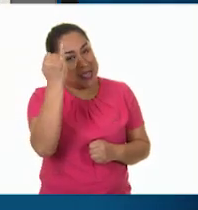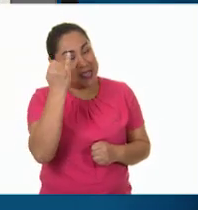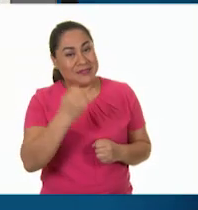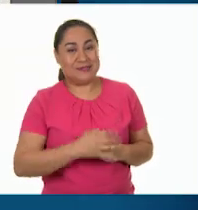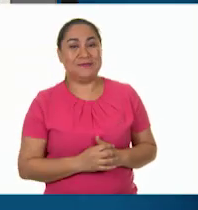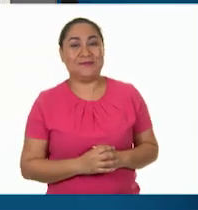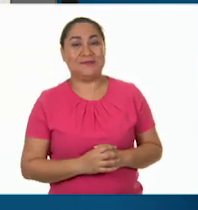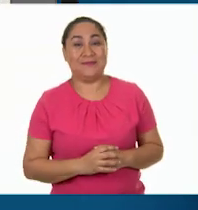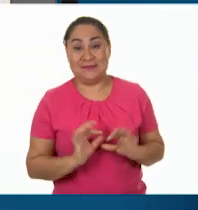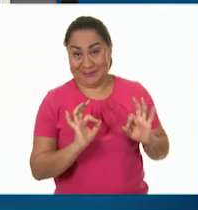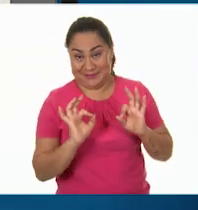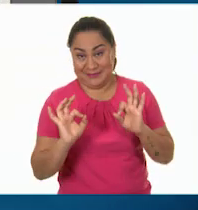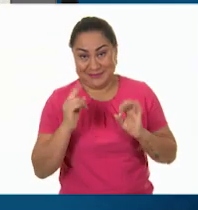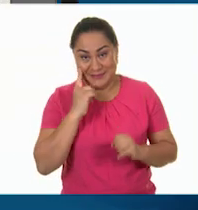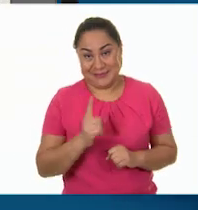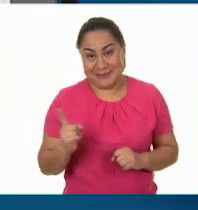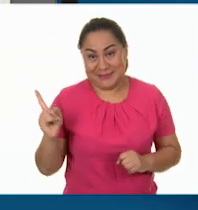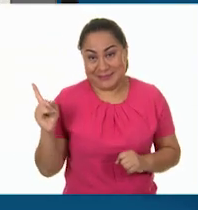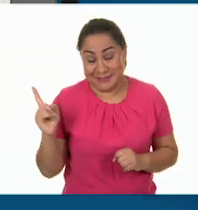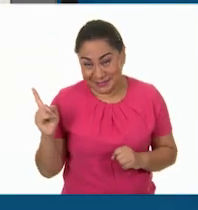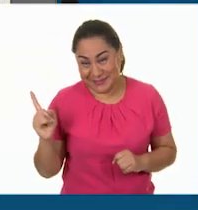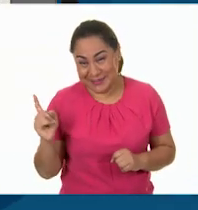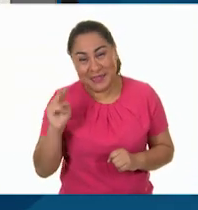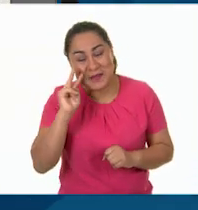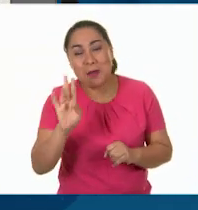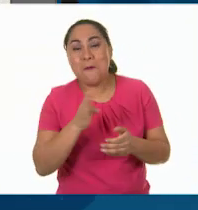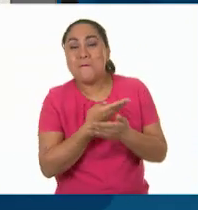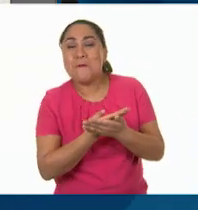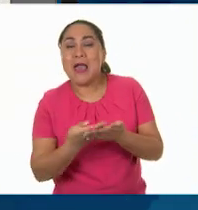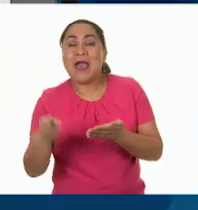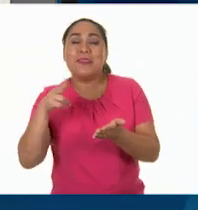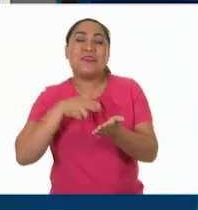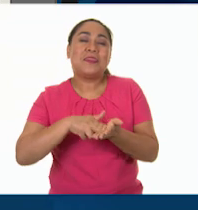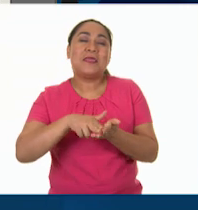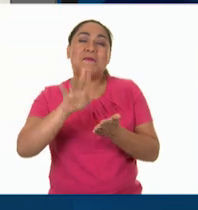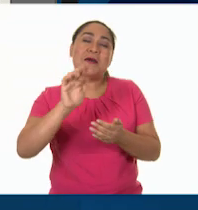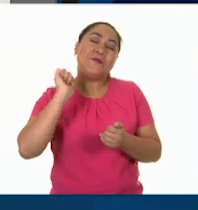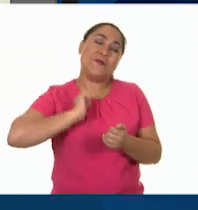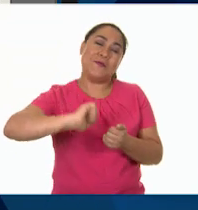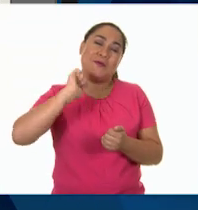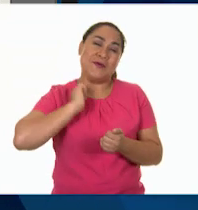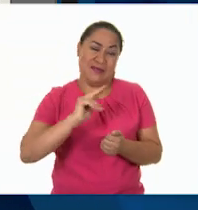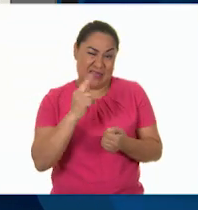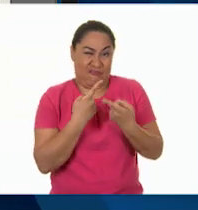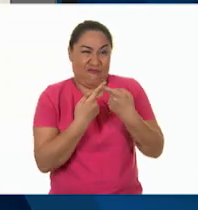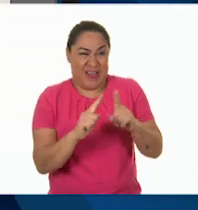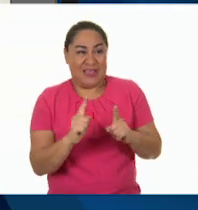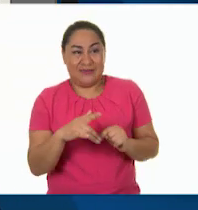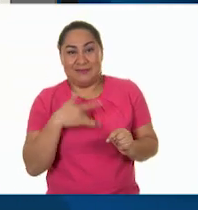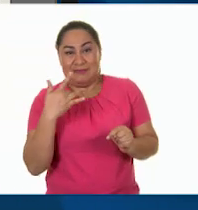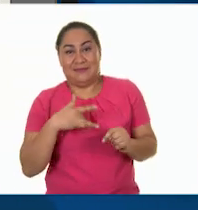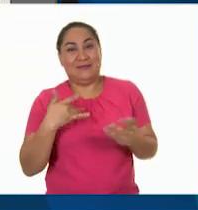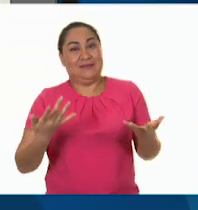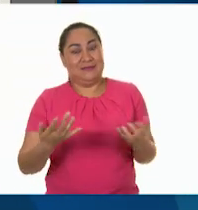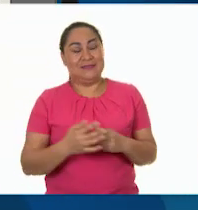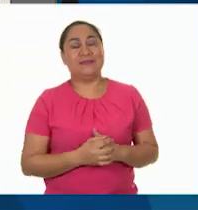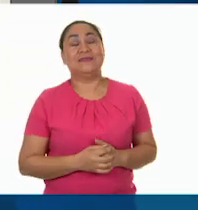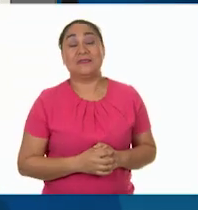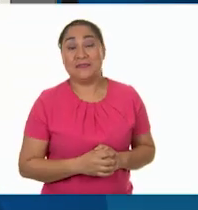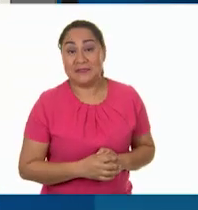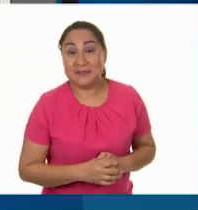¡Vamos! ¡Listo! Ahora nos estamos viendo como en una de las primeras televisiones. ¡Qué diferente sensación, ¿no? Sí,